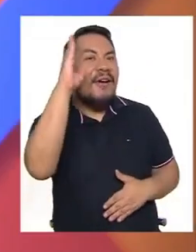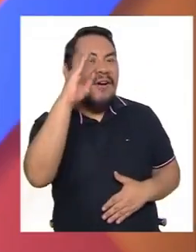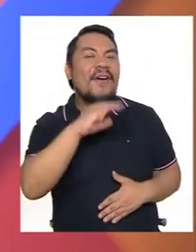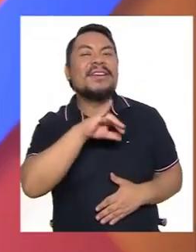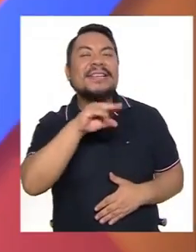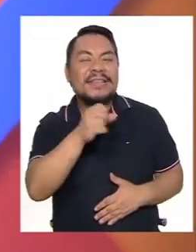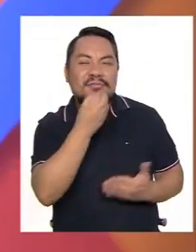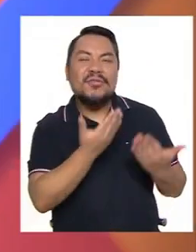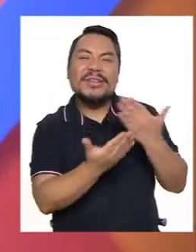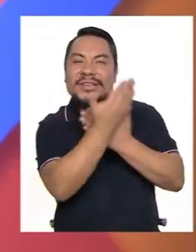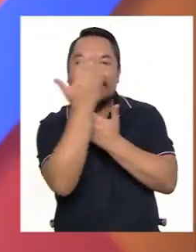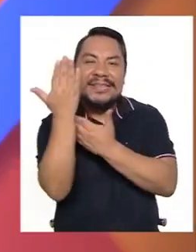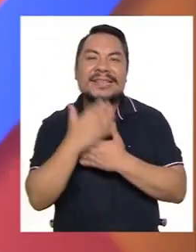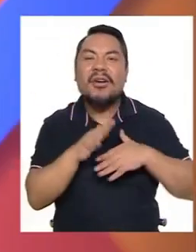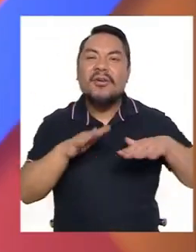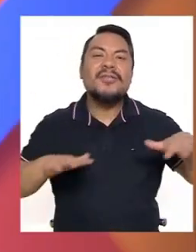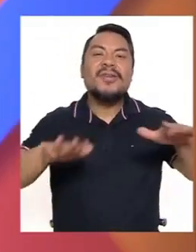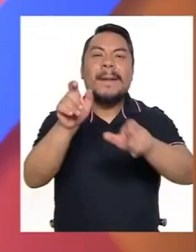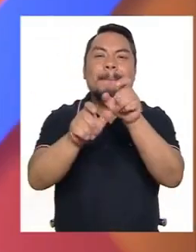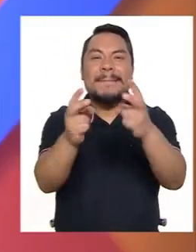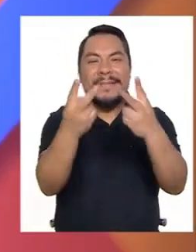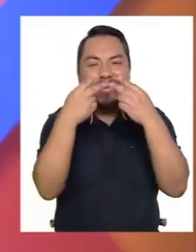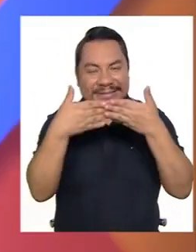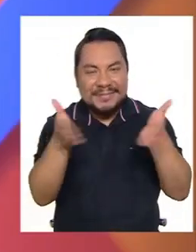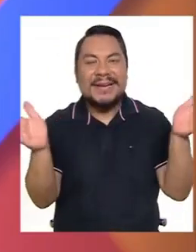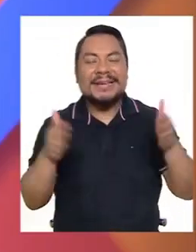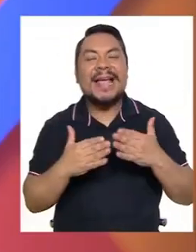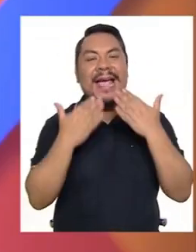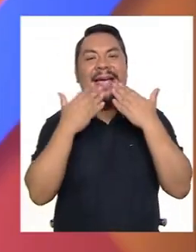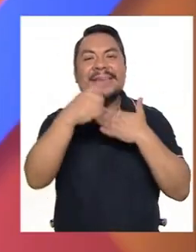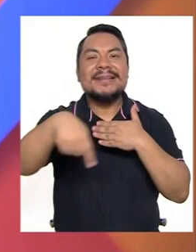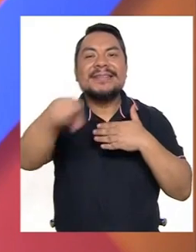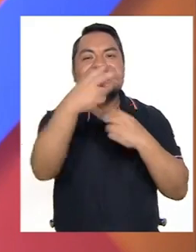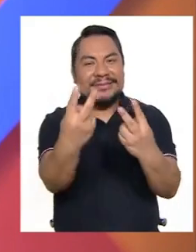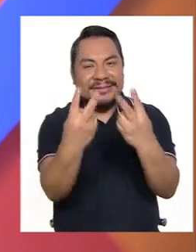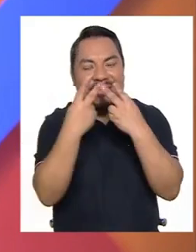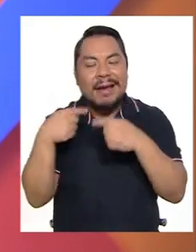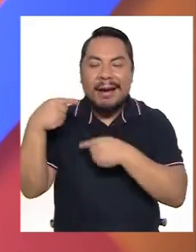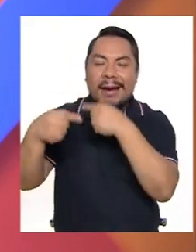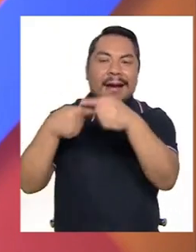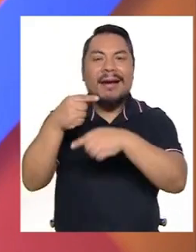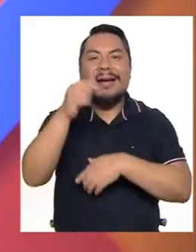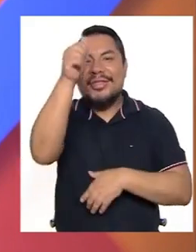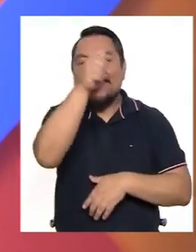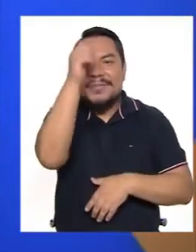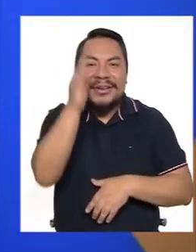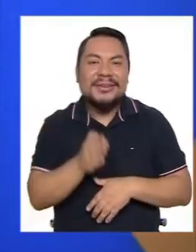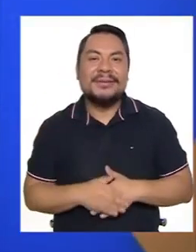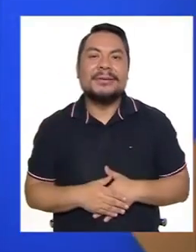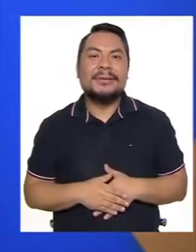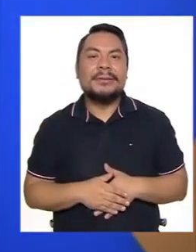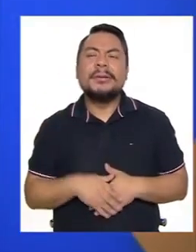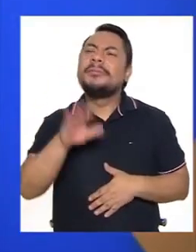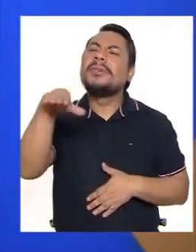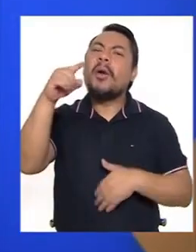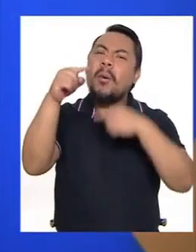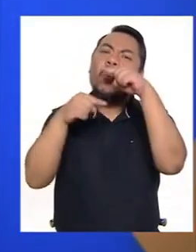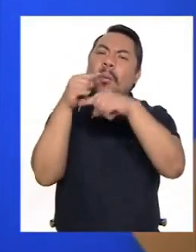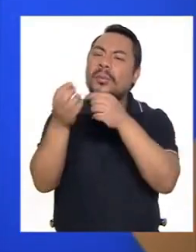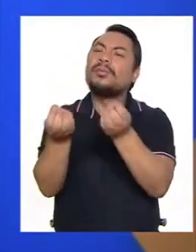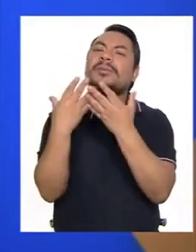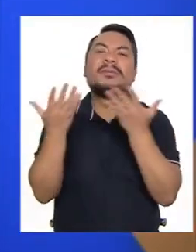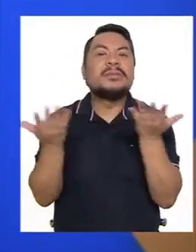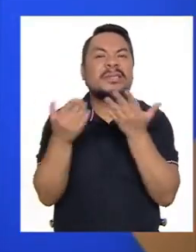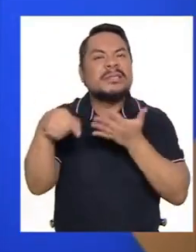Hola, Gina, muy buenos días. Y a todos los seguidores de Sin Barreras, gracias por acompañarnos cada domingo. Así es, y cuéntanos un